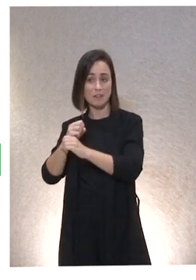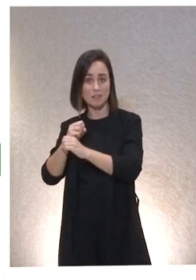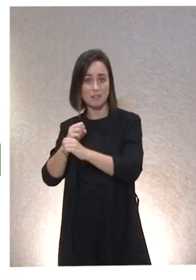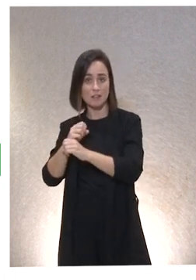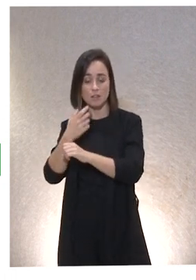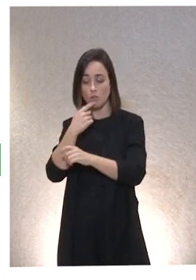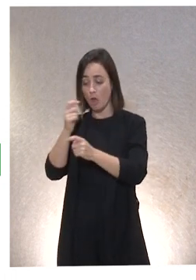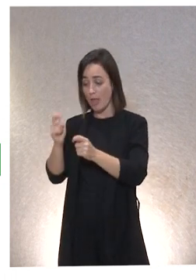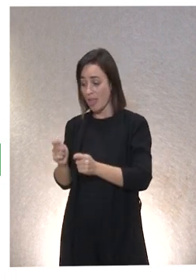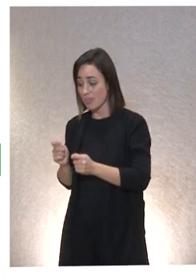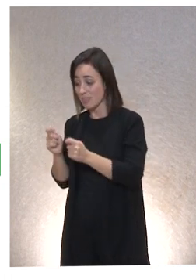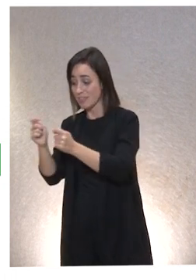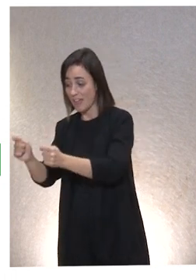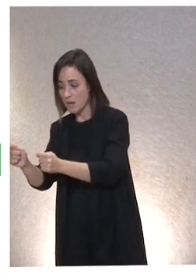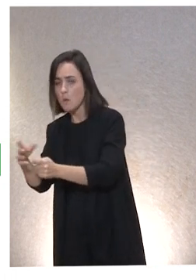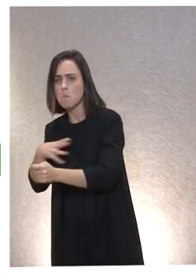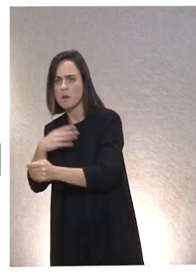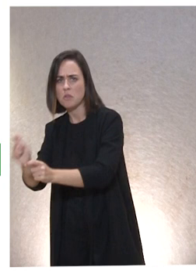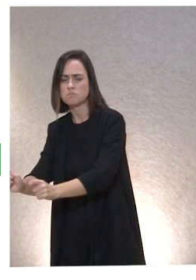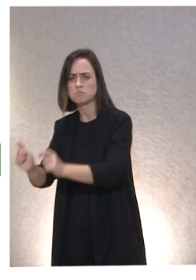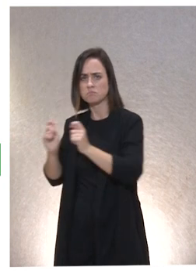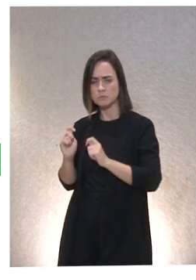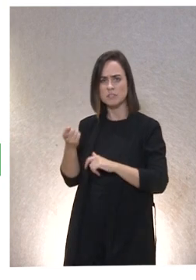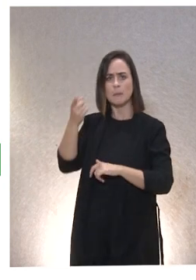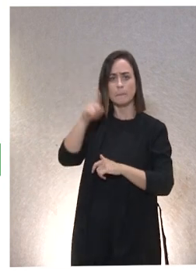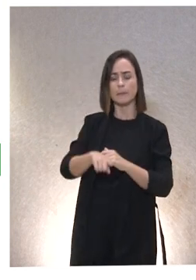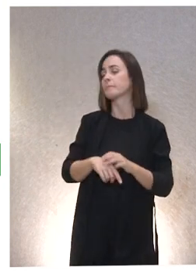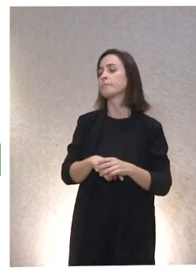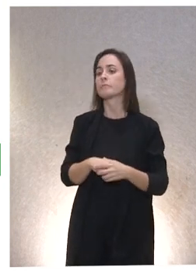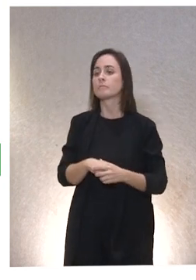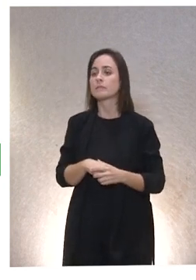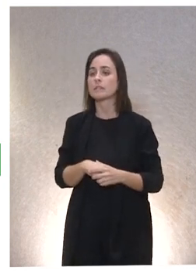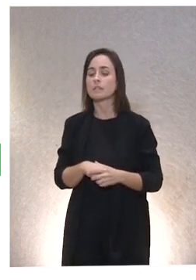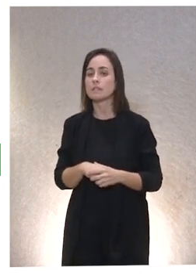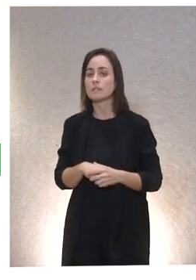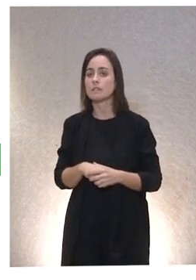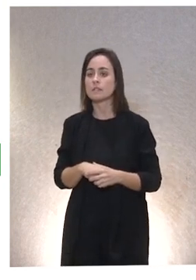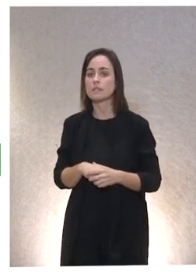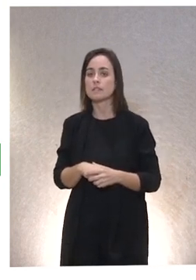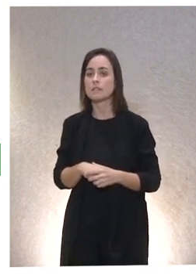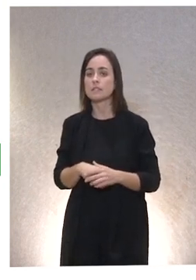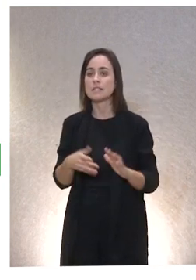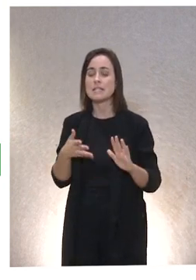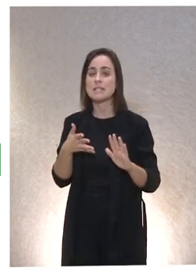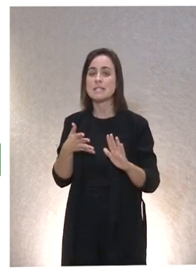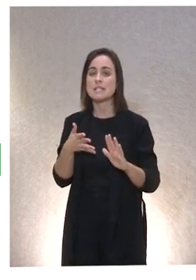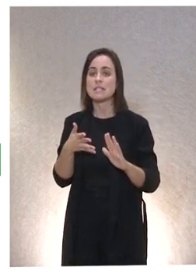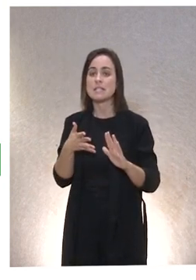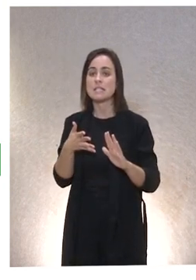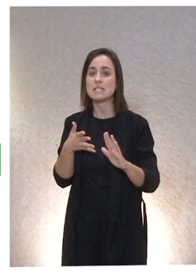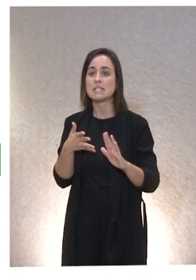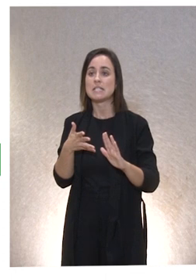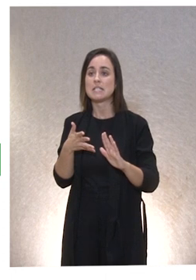tengan el rol de recibir y viceversa. La idea es que si uno tiene siempre, siempre el rol de recibir,